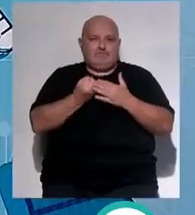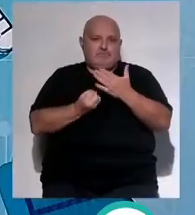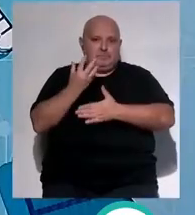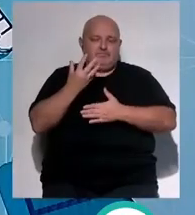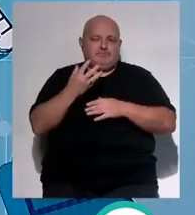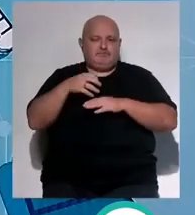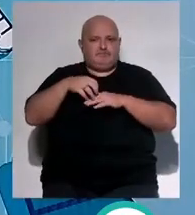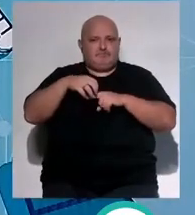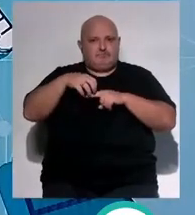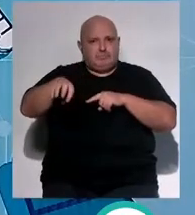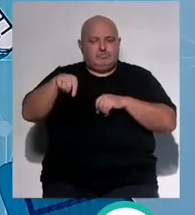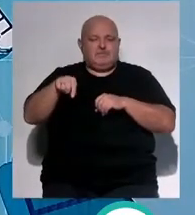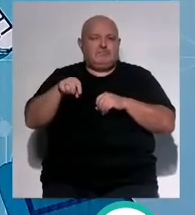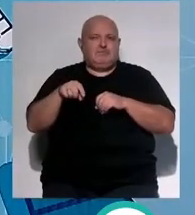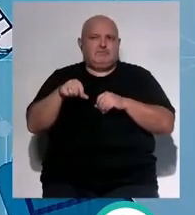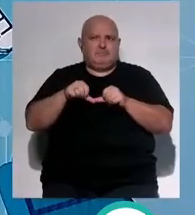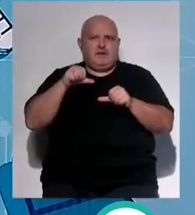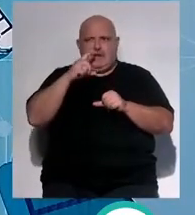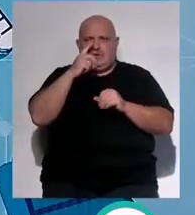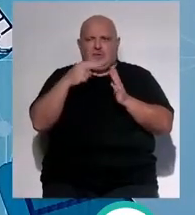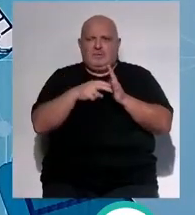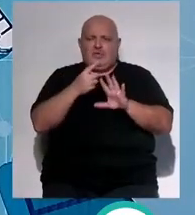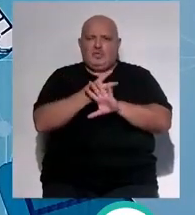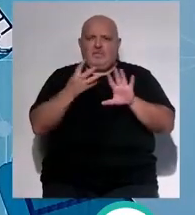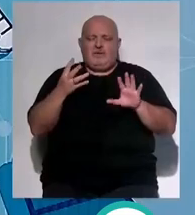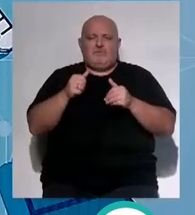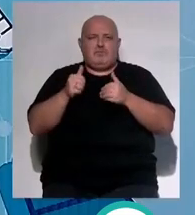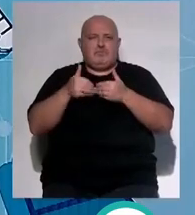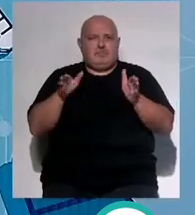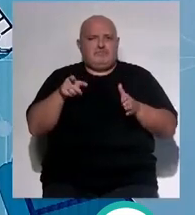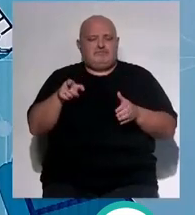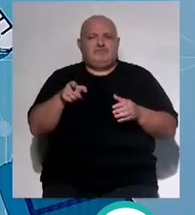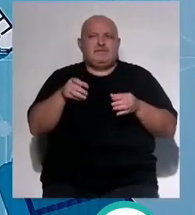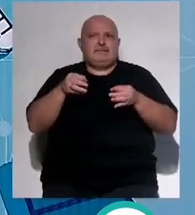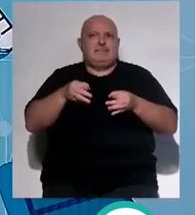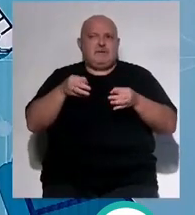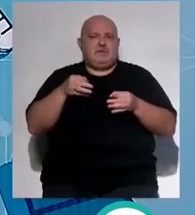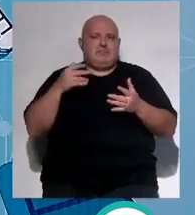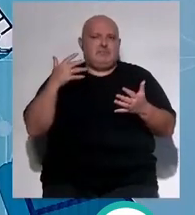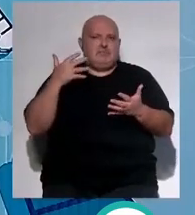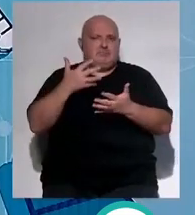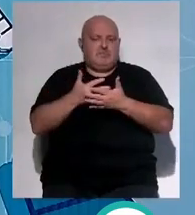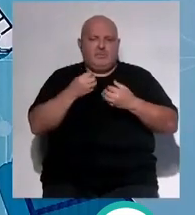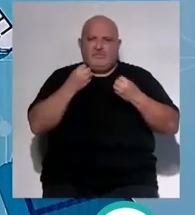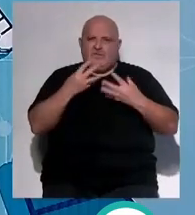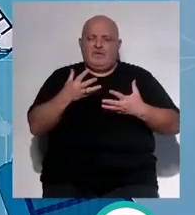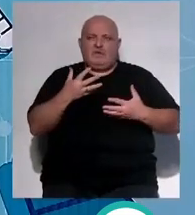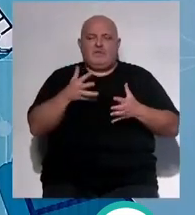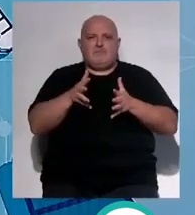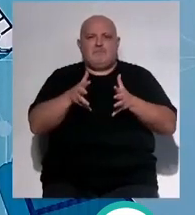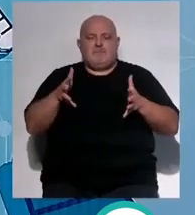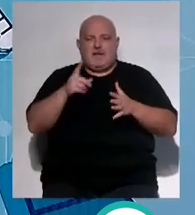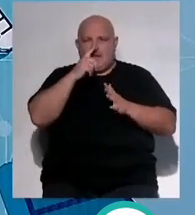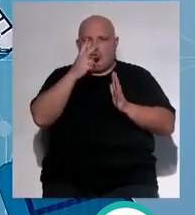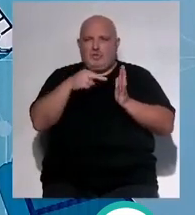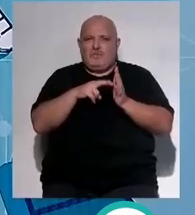apuesta desde el inicio desde el año 2019 en el que abrimos el hospital siempre ha marchado muy bien se decidió hacer una ampliación en